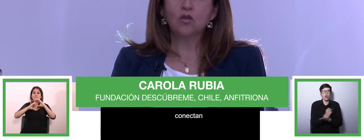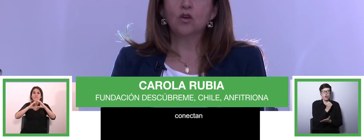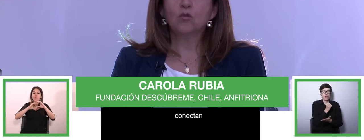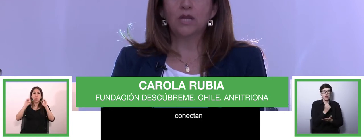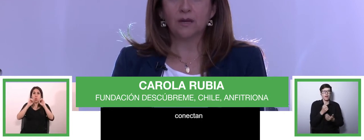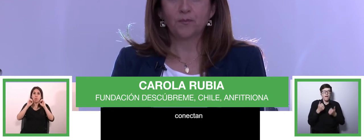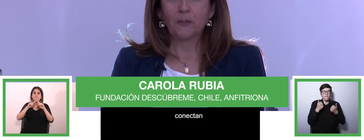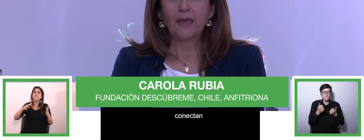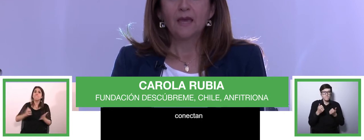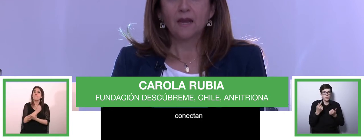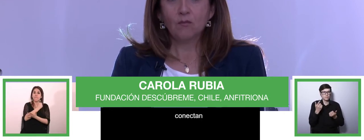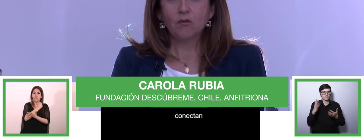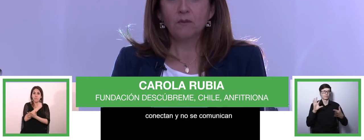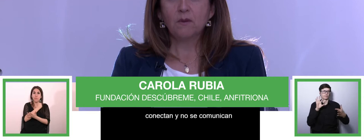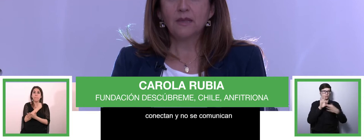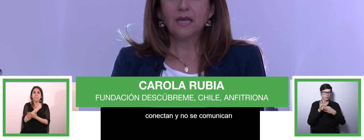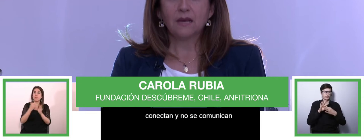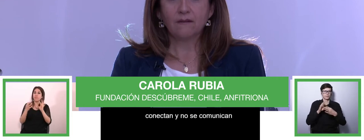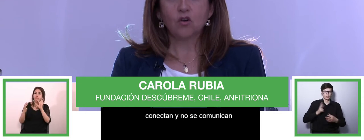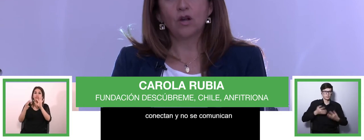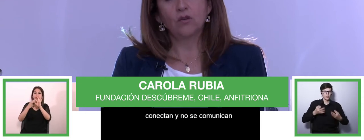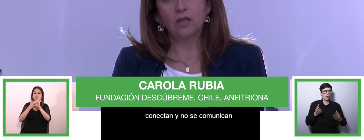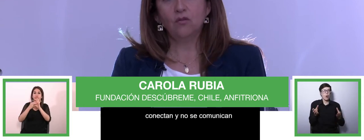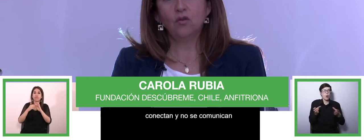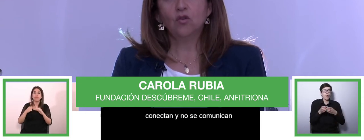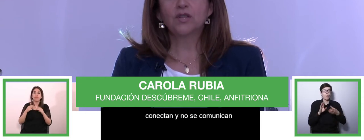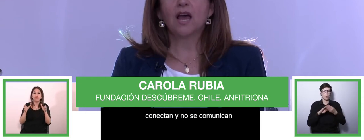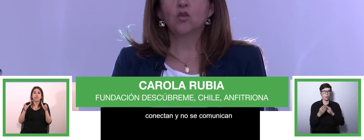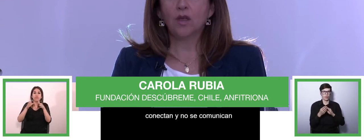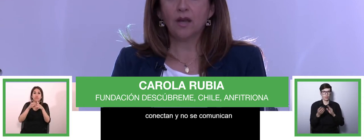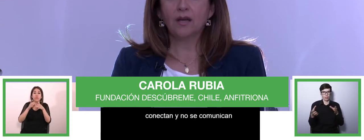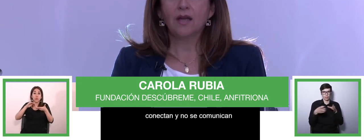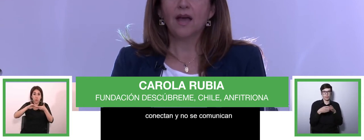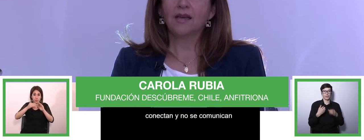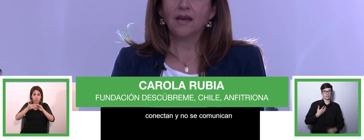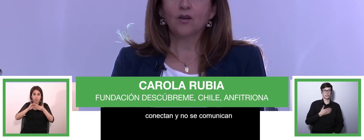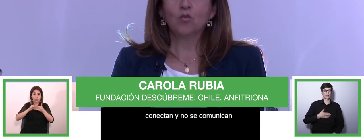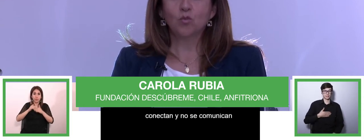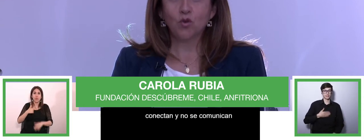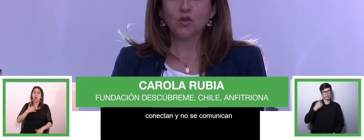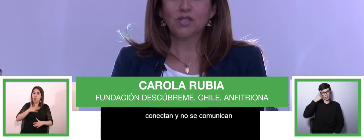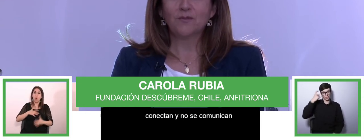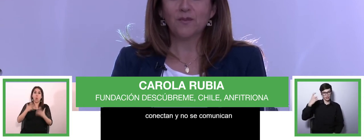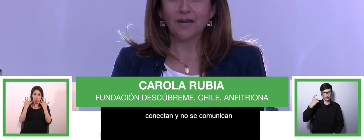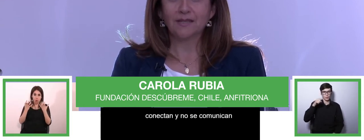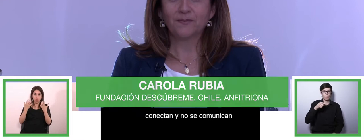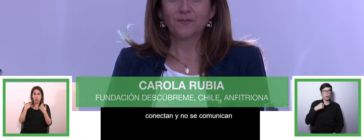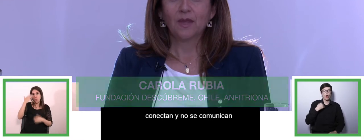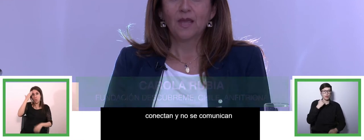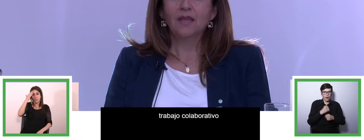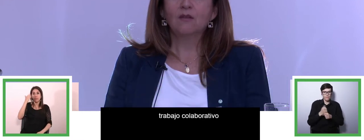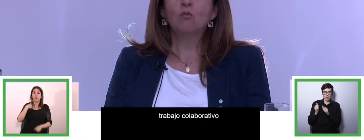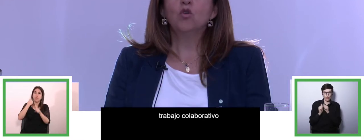sentido de comunidad. Creemos firmemente que el trabajo colaborativo nos ayudará a crear un mundo sin barreras.